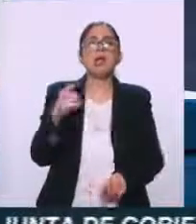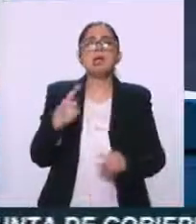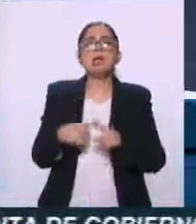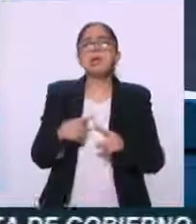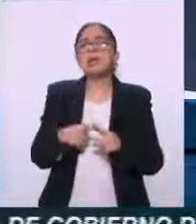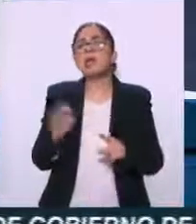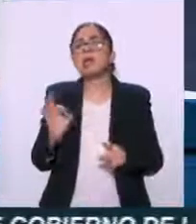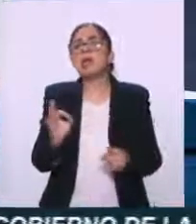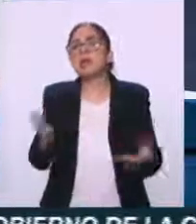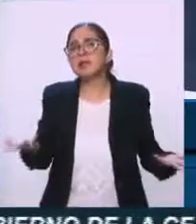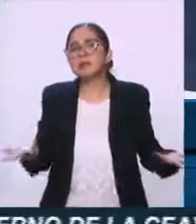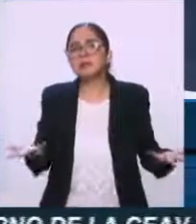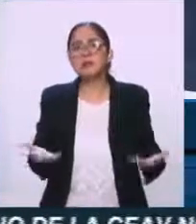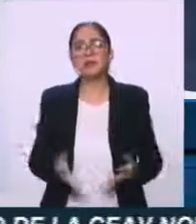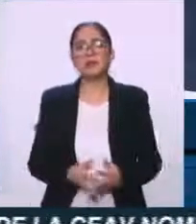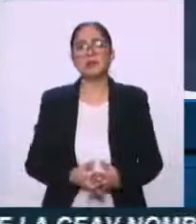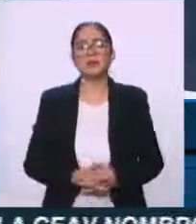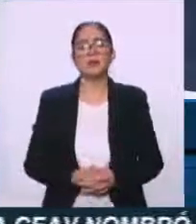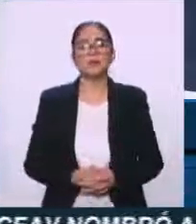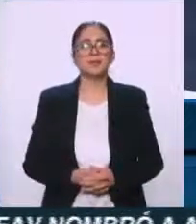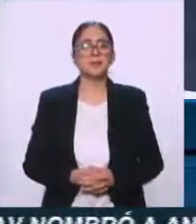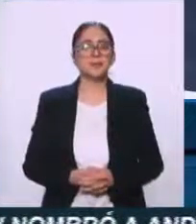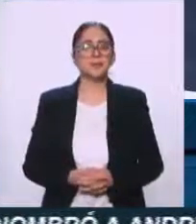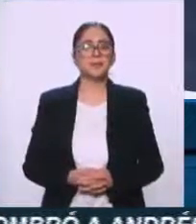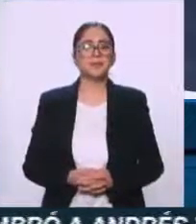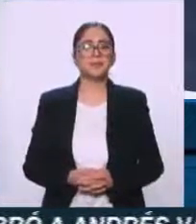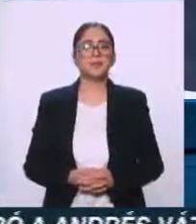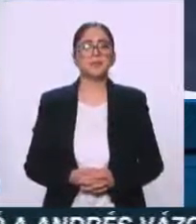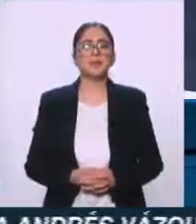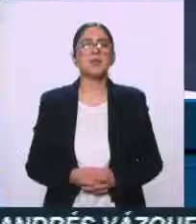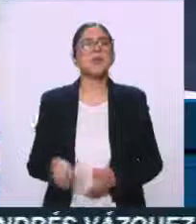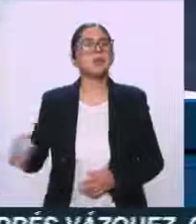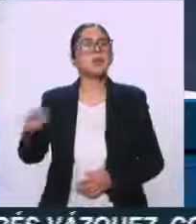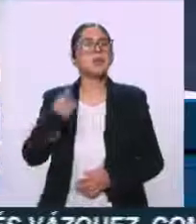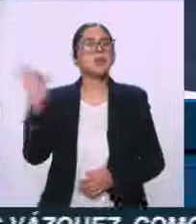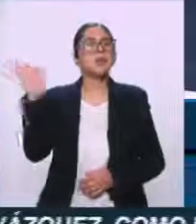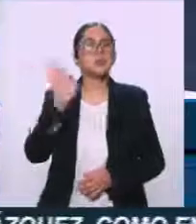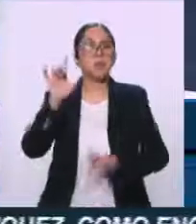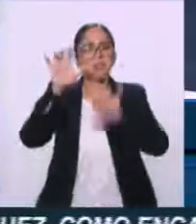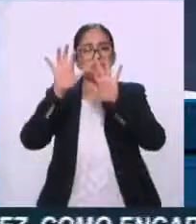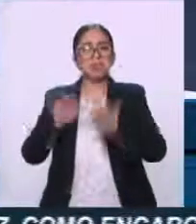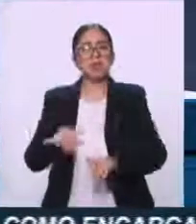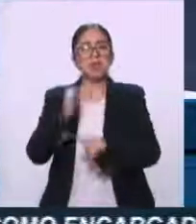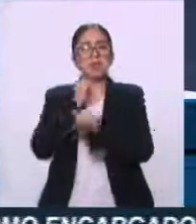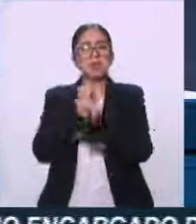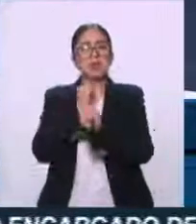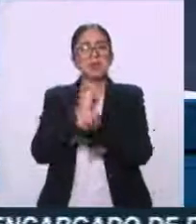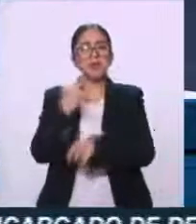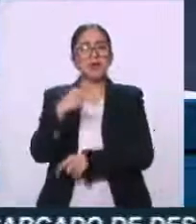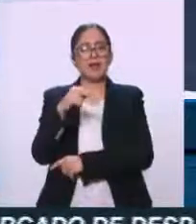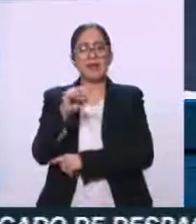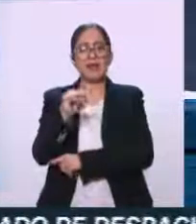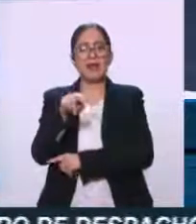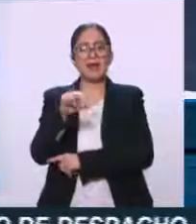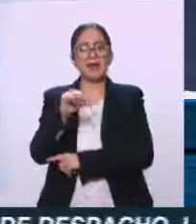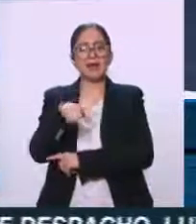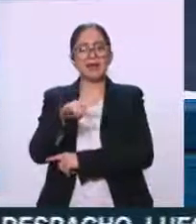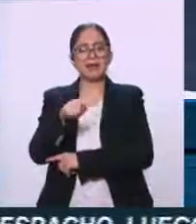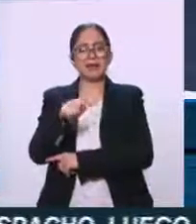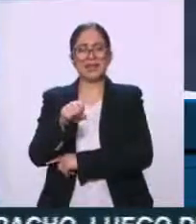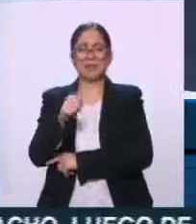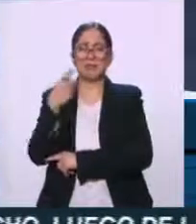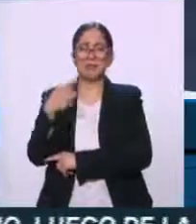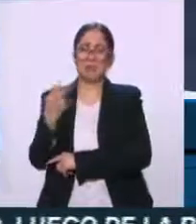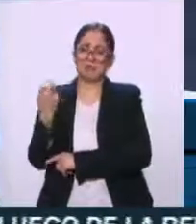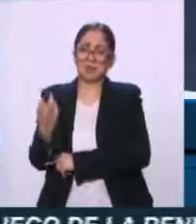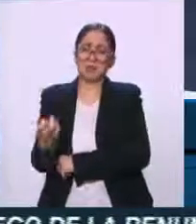Pues son estas cuentas que se hacen llamar sinarquistas, que es todo lo contrario al anarquismo, es una